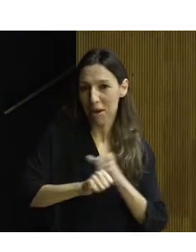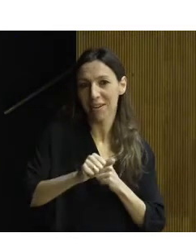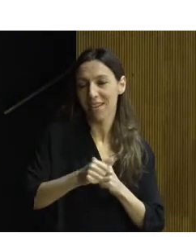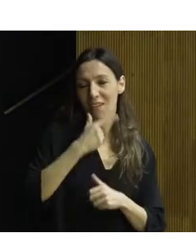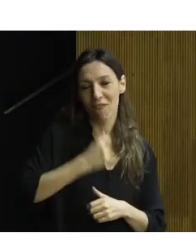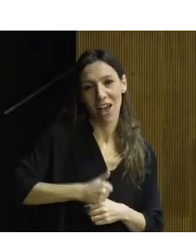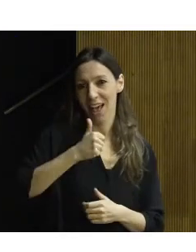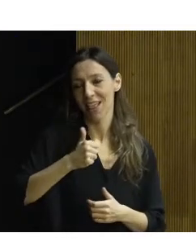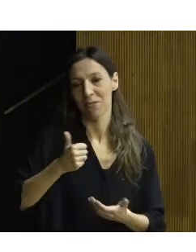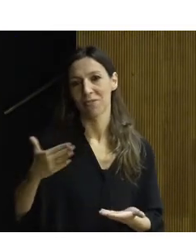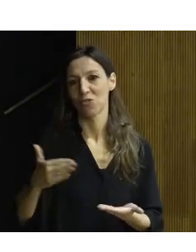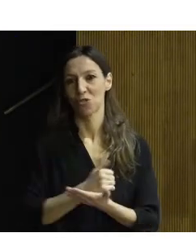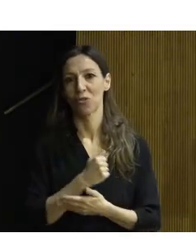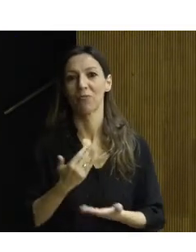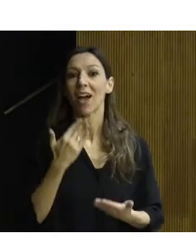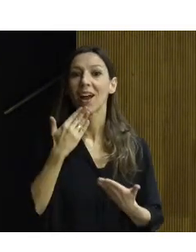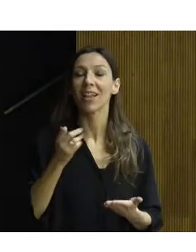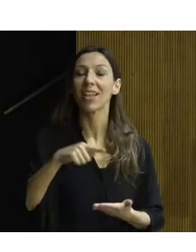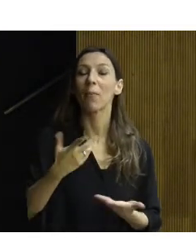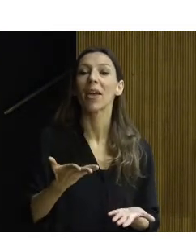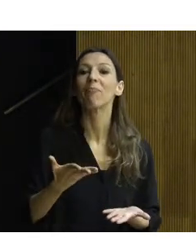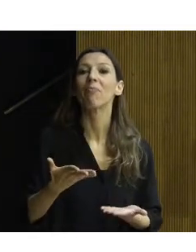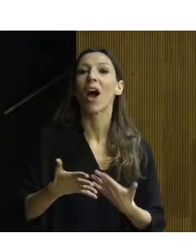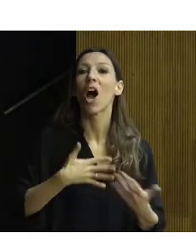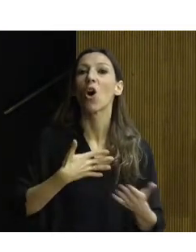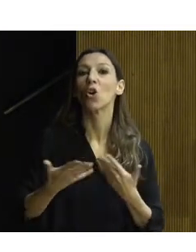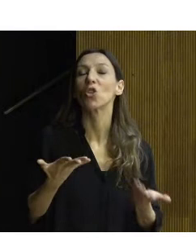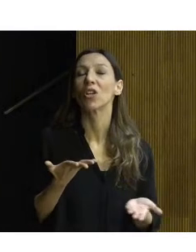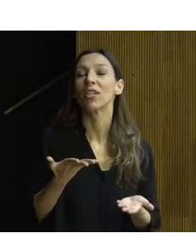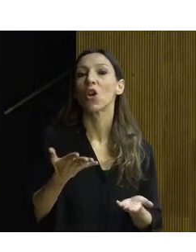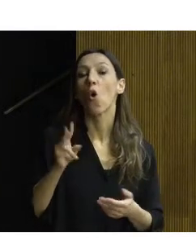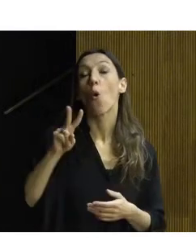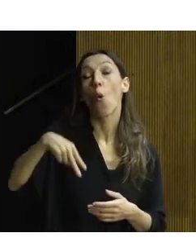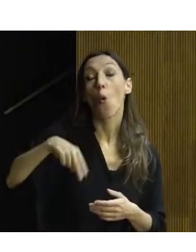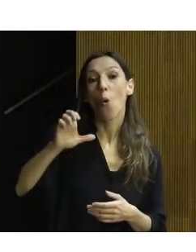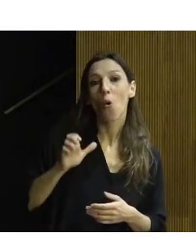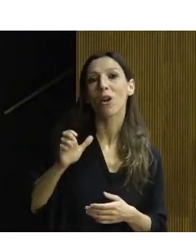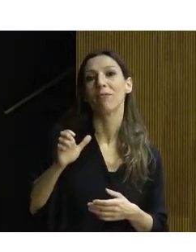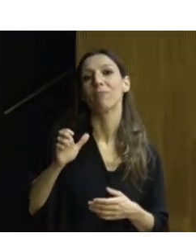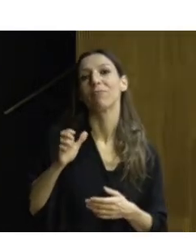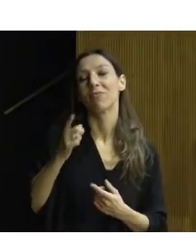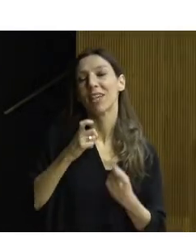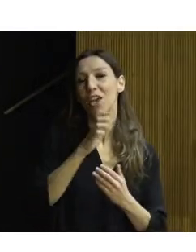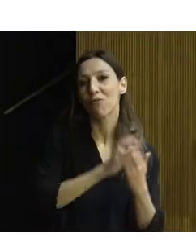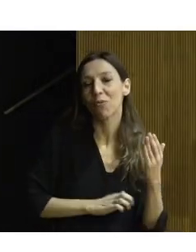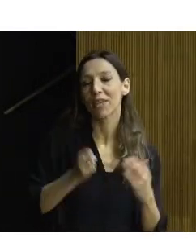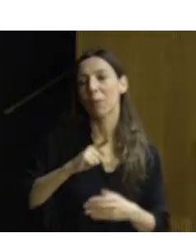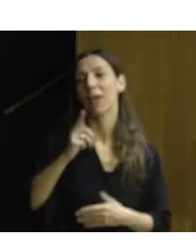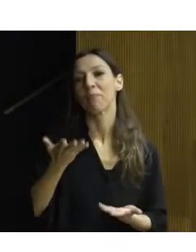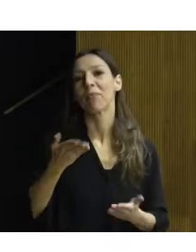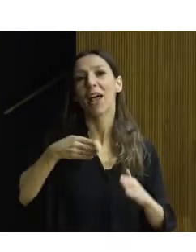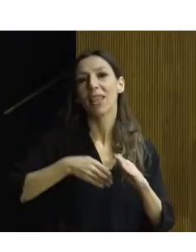gracias a todos los que autores del informe UNE 41531 IN «Accesibilidad al Patrimonio Cultural Inmueble,